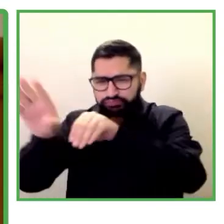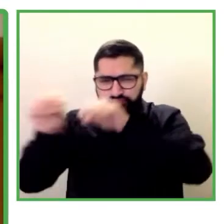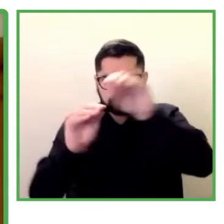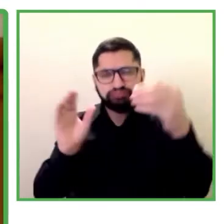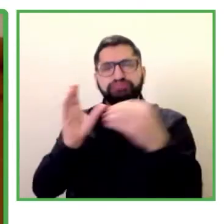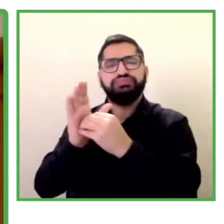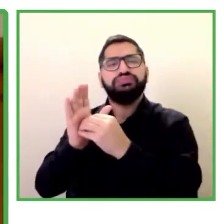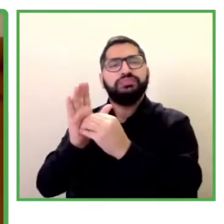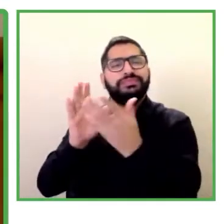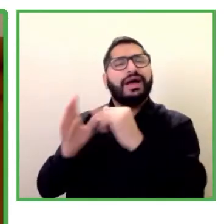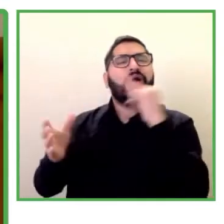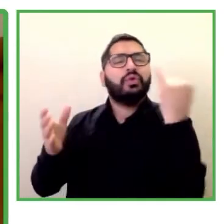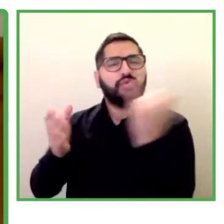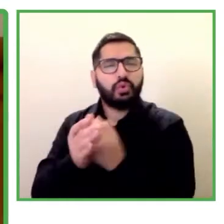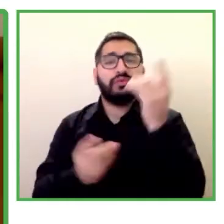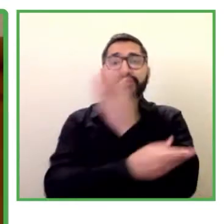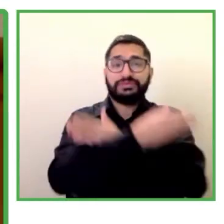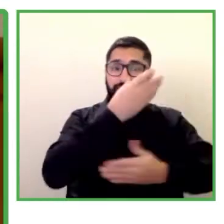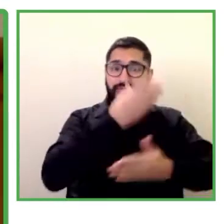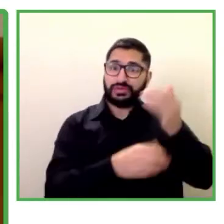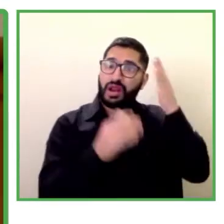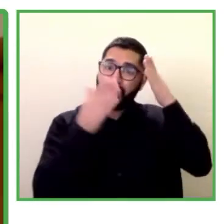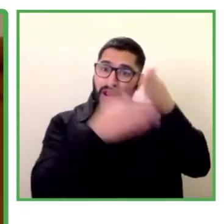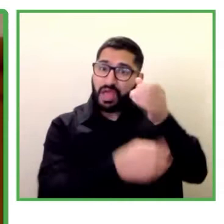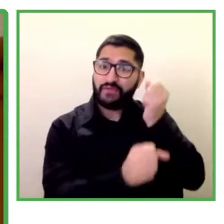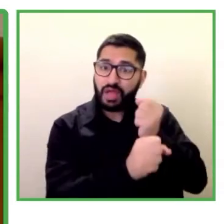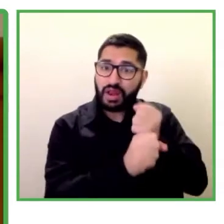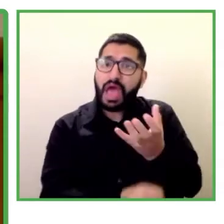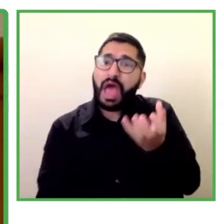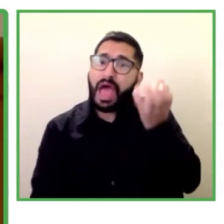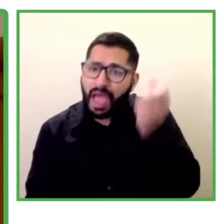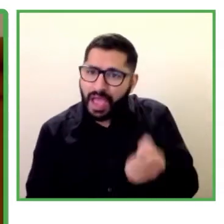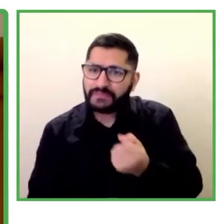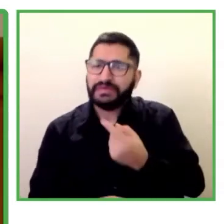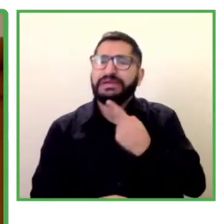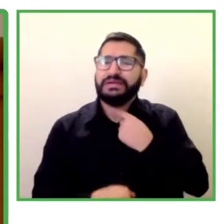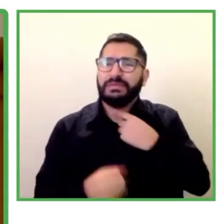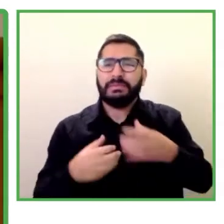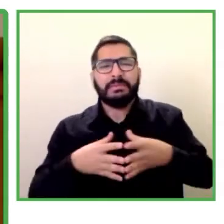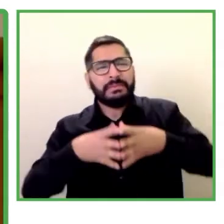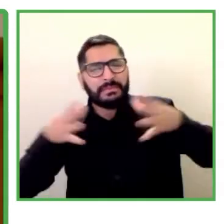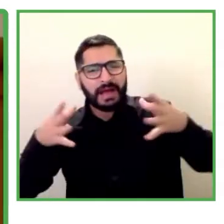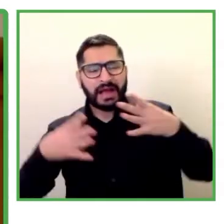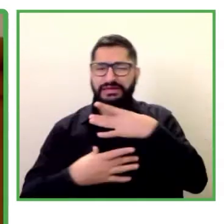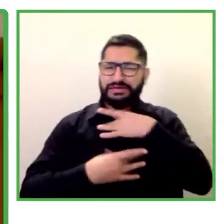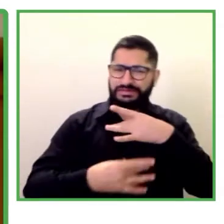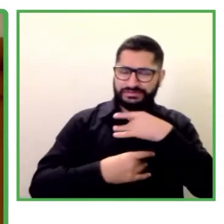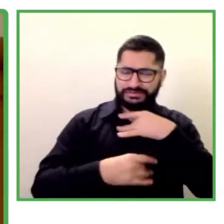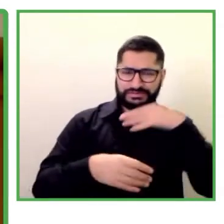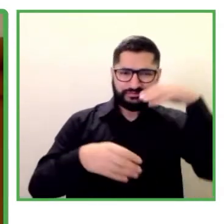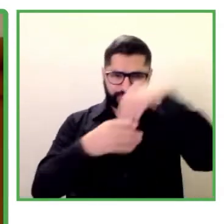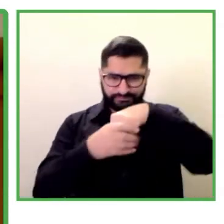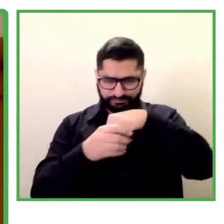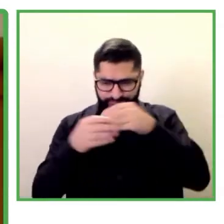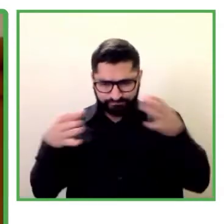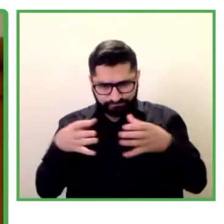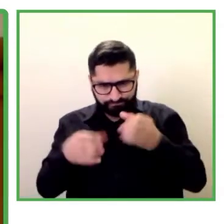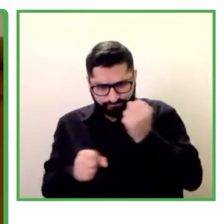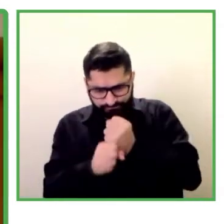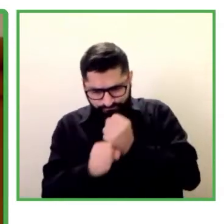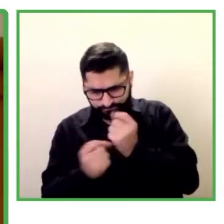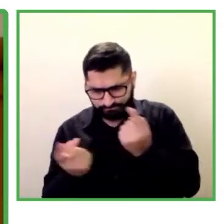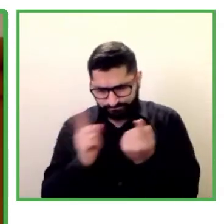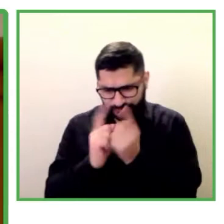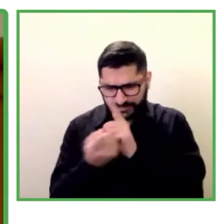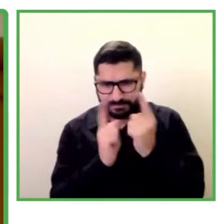trabajo. Hay un creciente interés por lograr que haya equipos de trabajo más diversos, equipos que realmente reflejen la